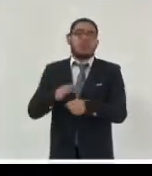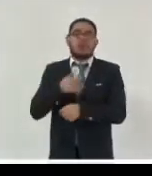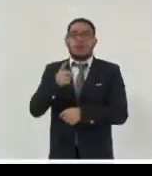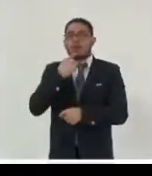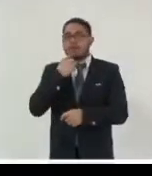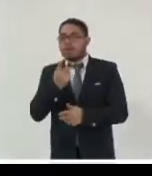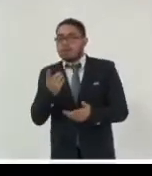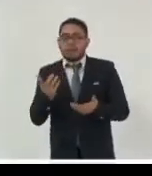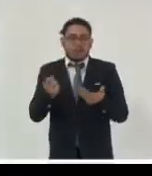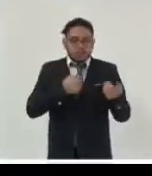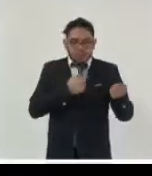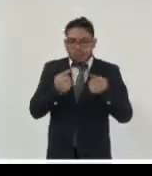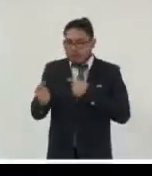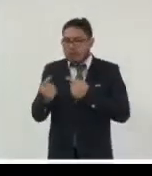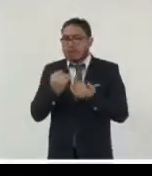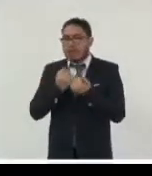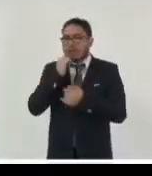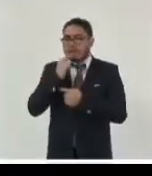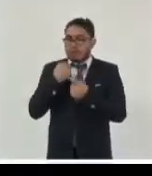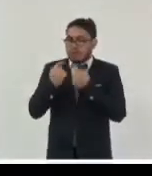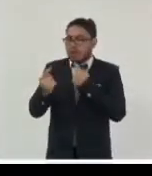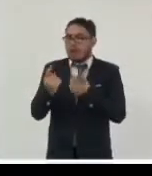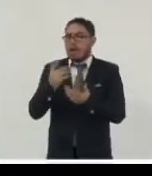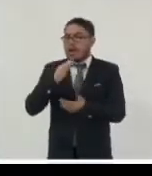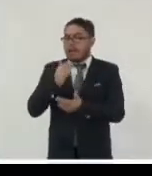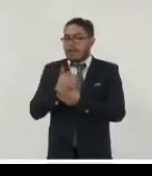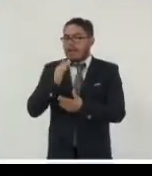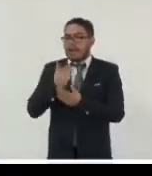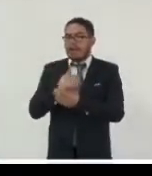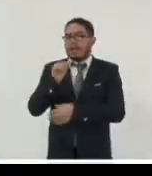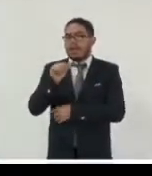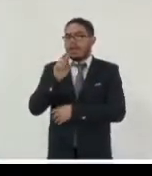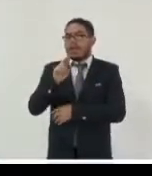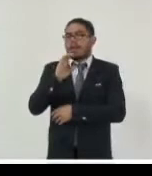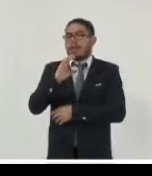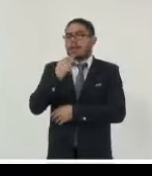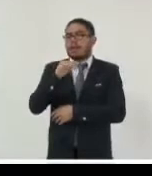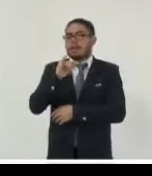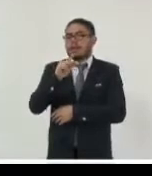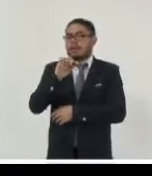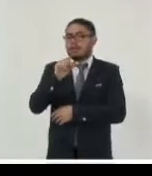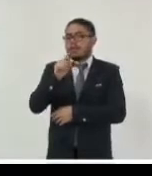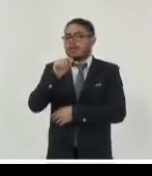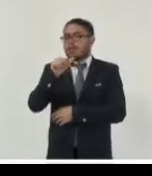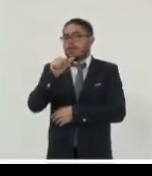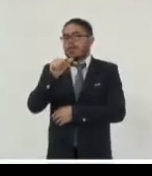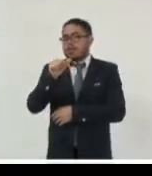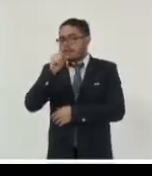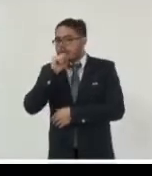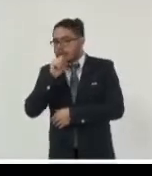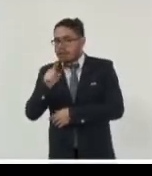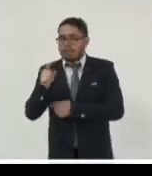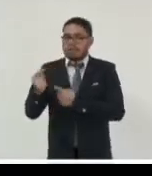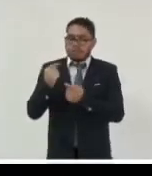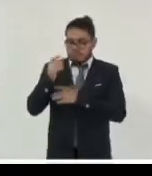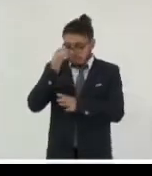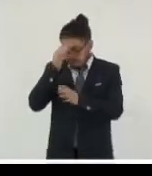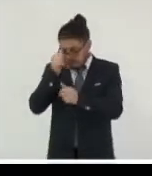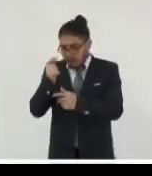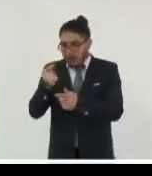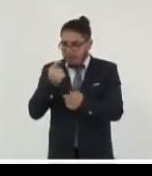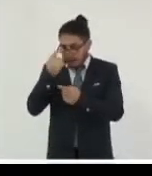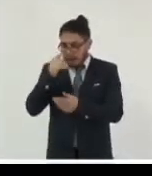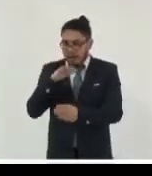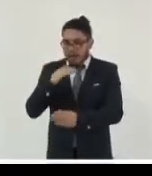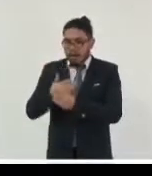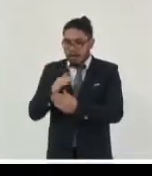el equilibrio entre el acceso la transparencia la protección de datos personales sin desatender la reutilización por parte